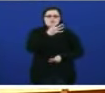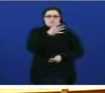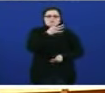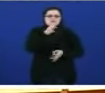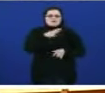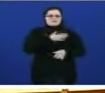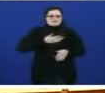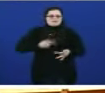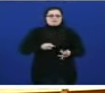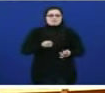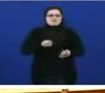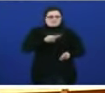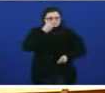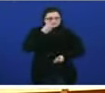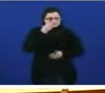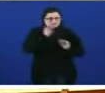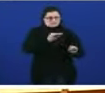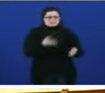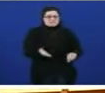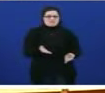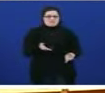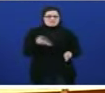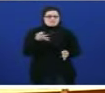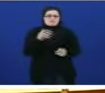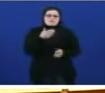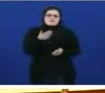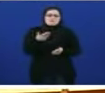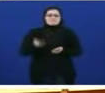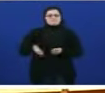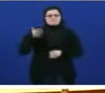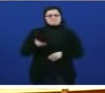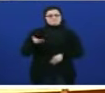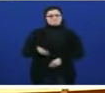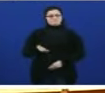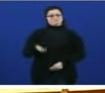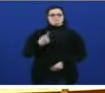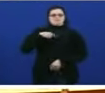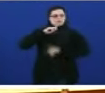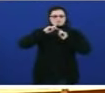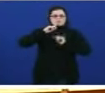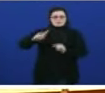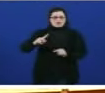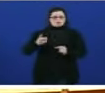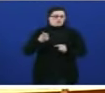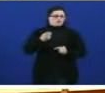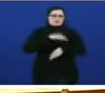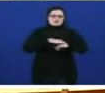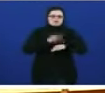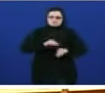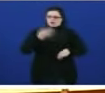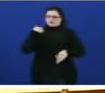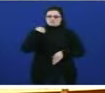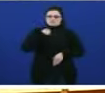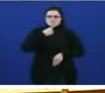respetado ten que comezar por respetarse a sí mesmo en este seu primeiro ano de goberno se allodixen as relacións as